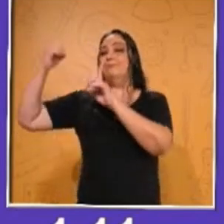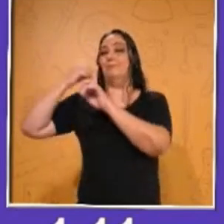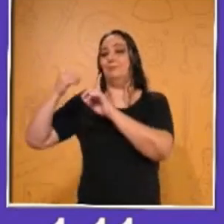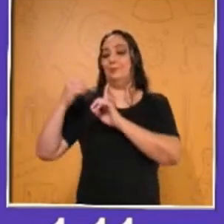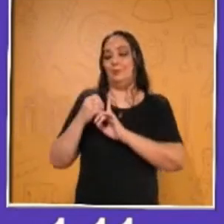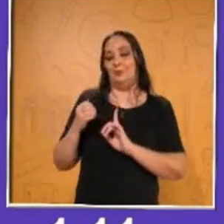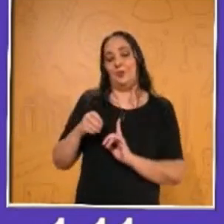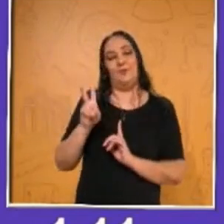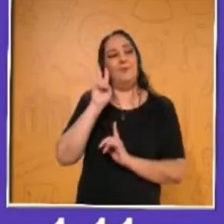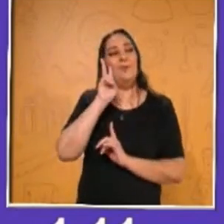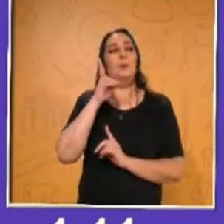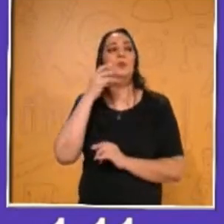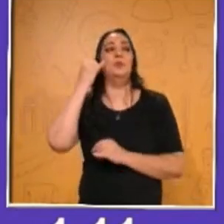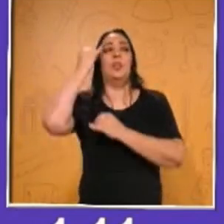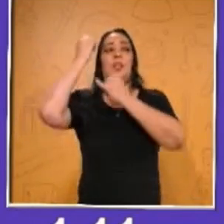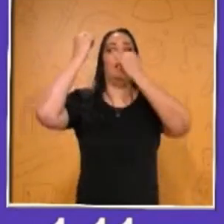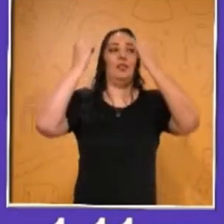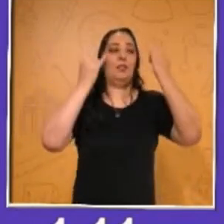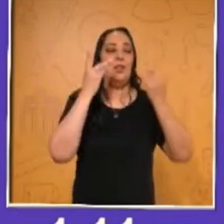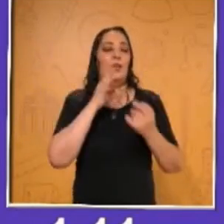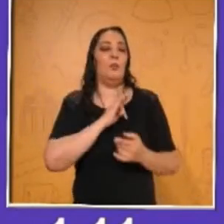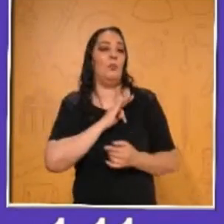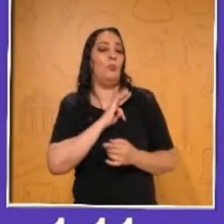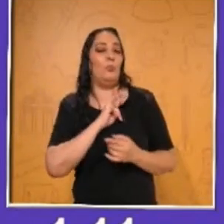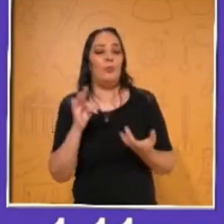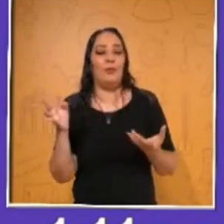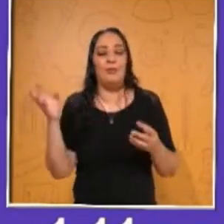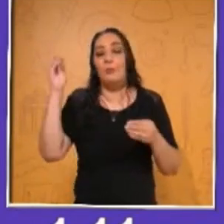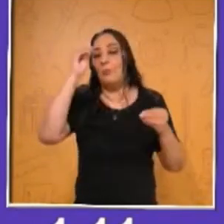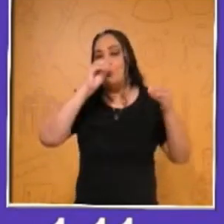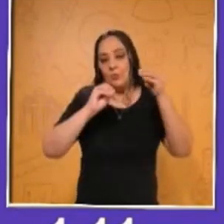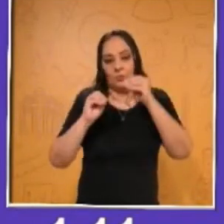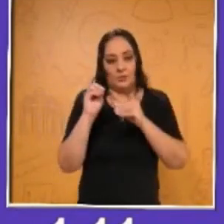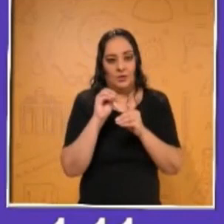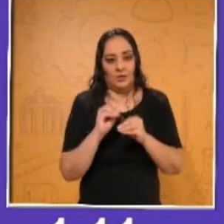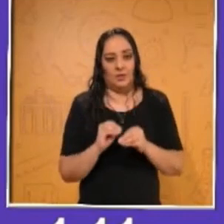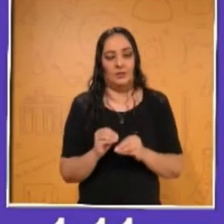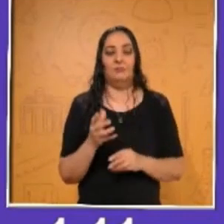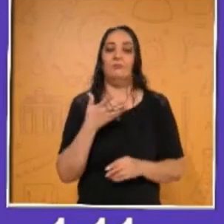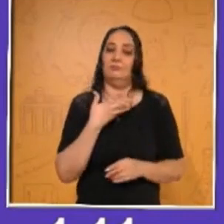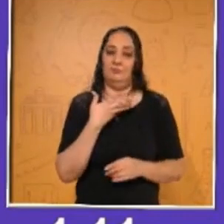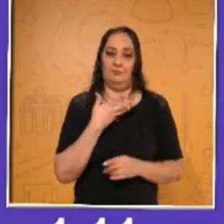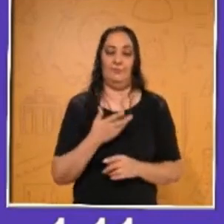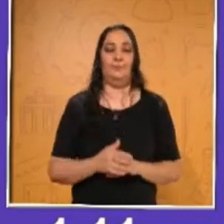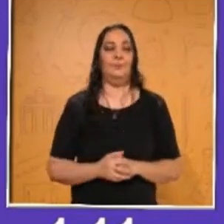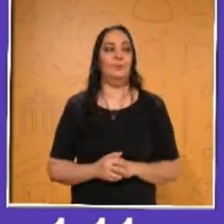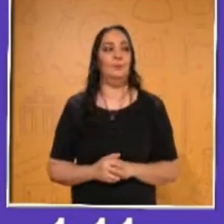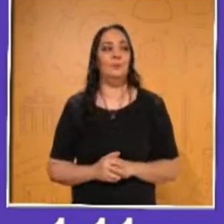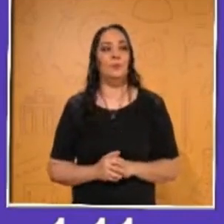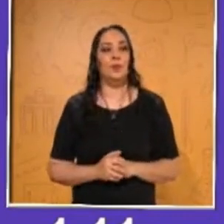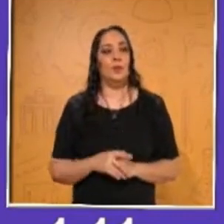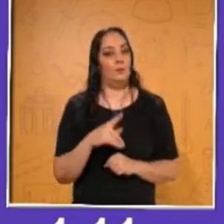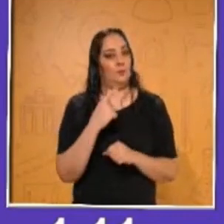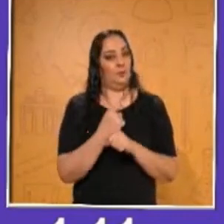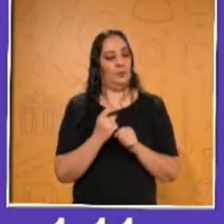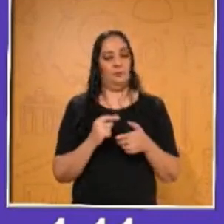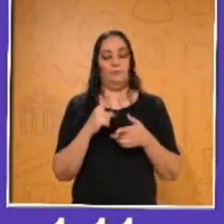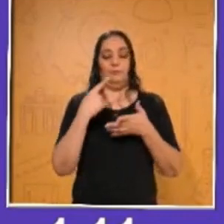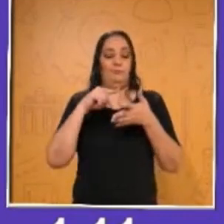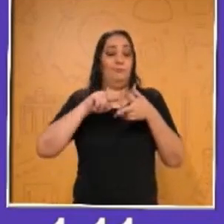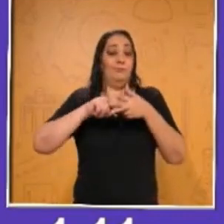de qué es lo que ustedes pueden anexar y tener. Primero viene una introducción,